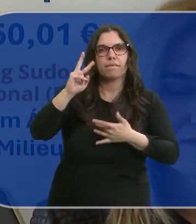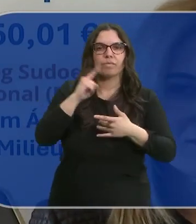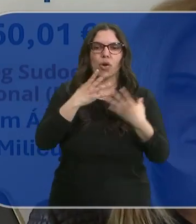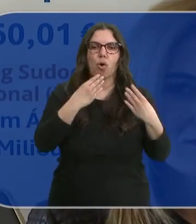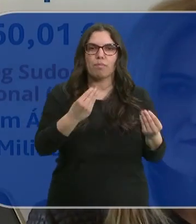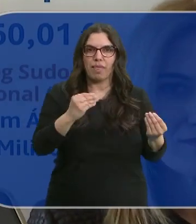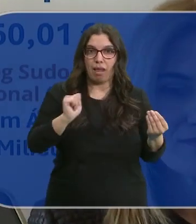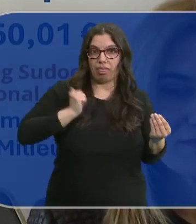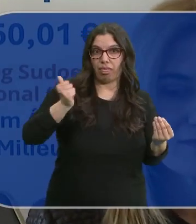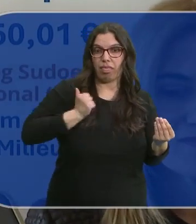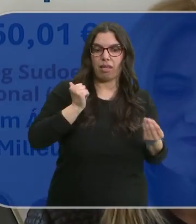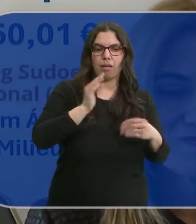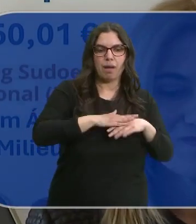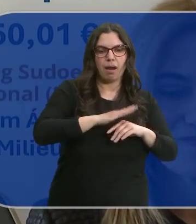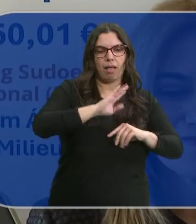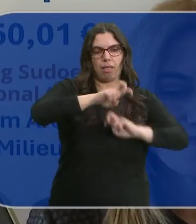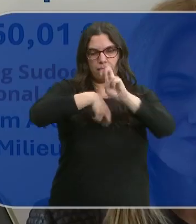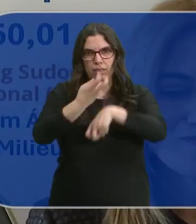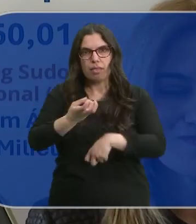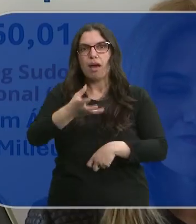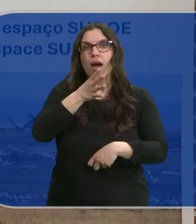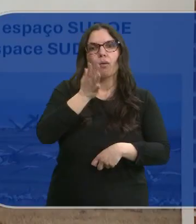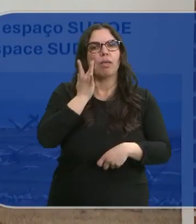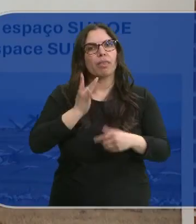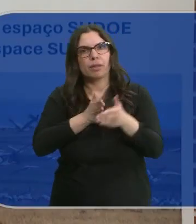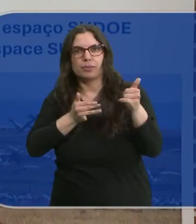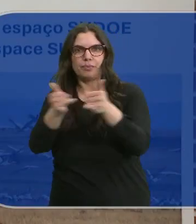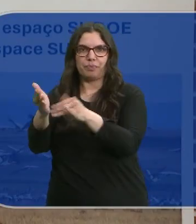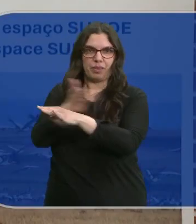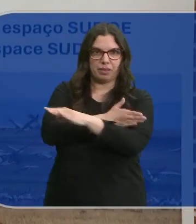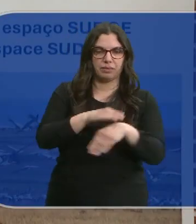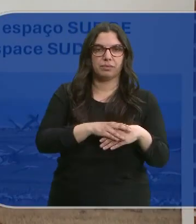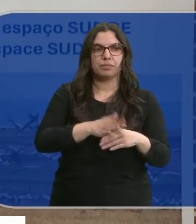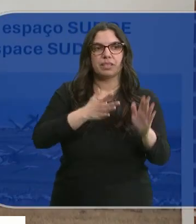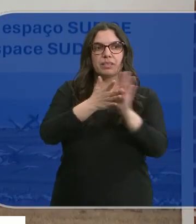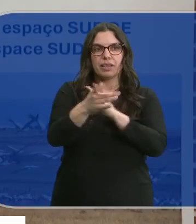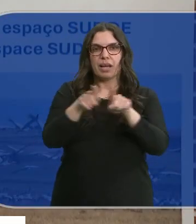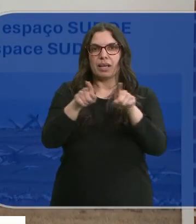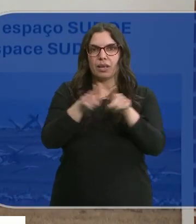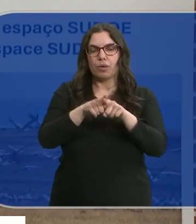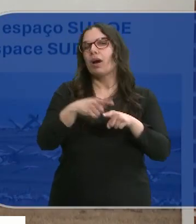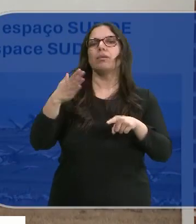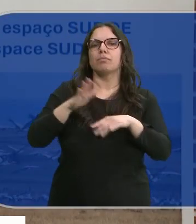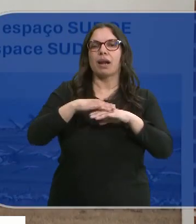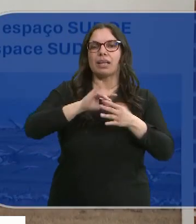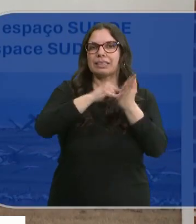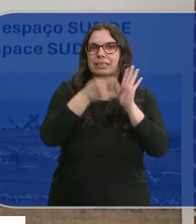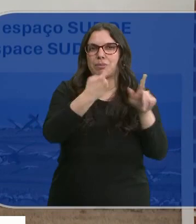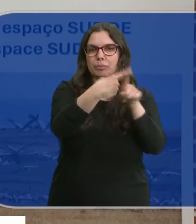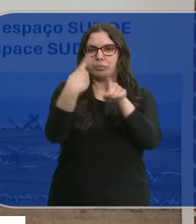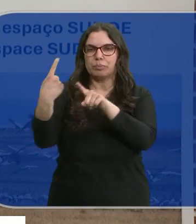artificiales que ayuden a la depuración del agua antes de cauce. Se trata de aplicar cortinas hidráulicas y